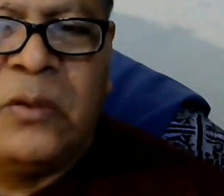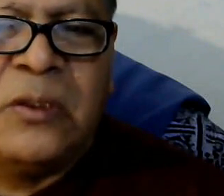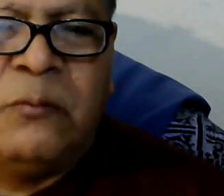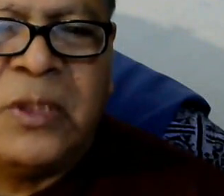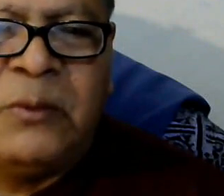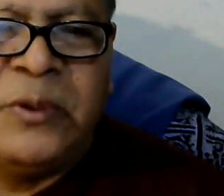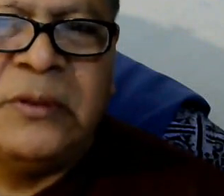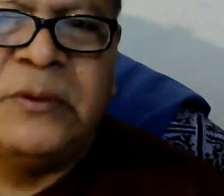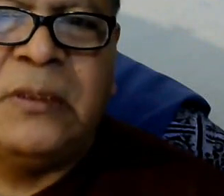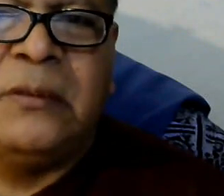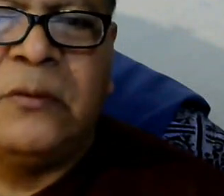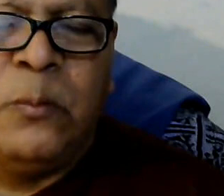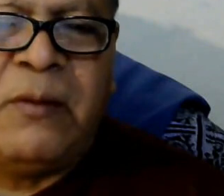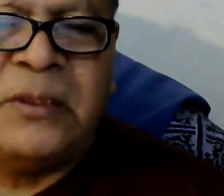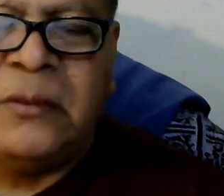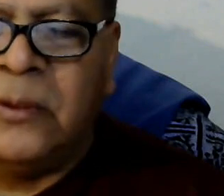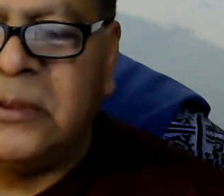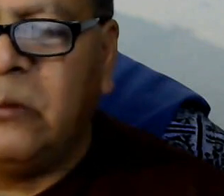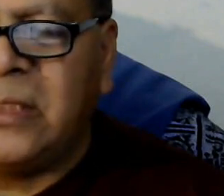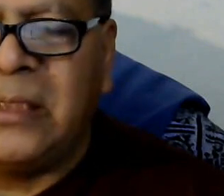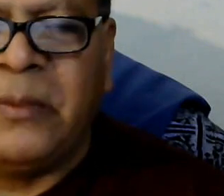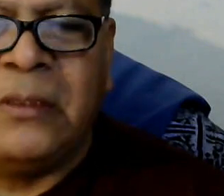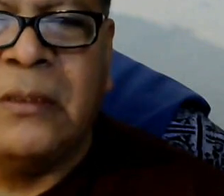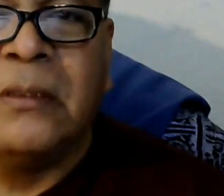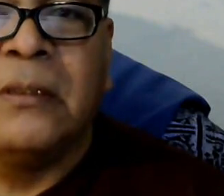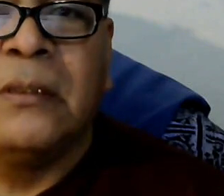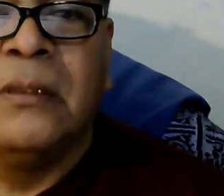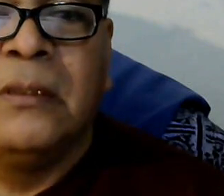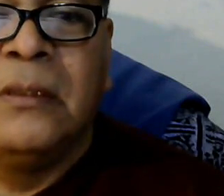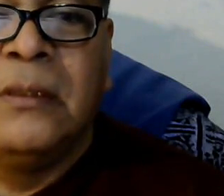y los que no votamos pues somos tan culpables como los que votan también